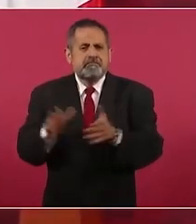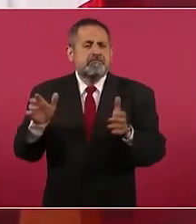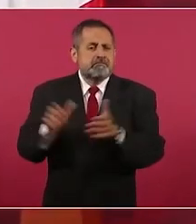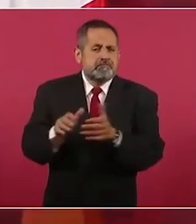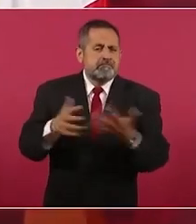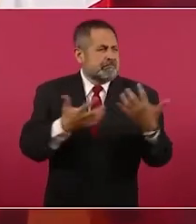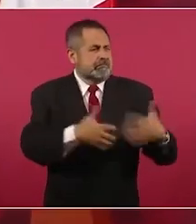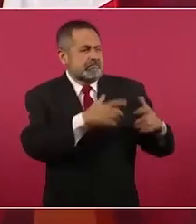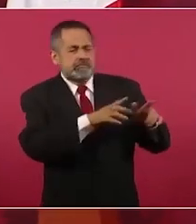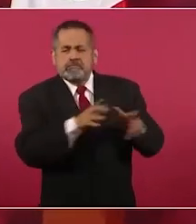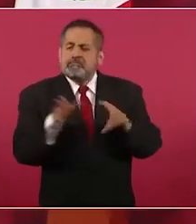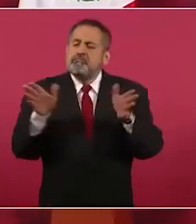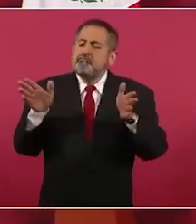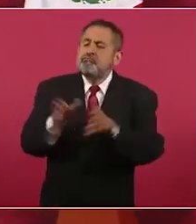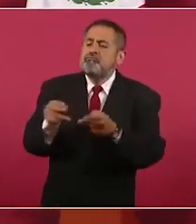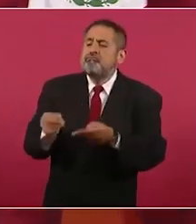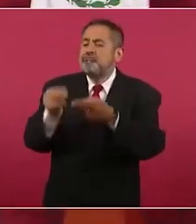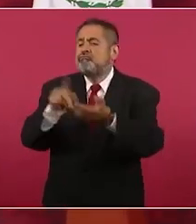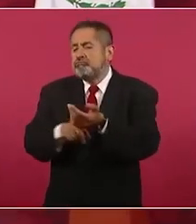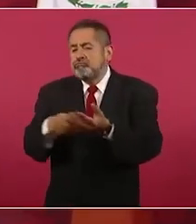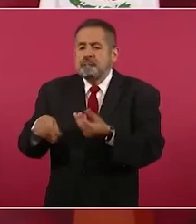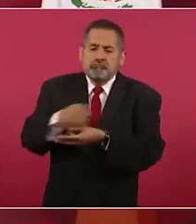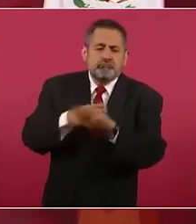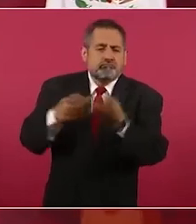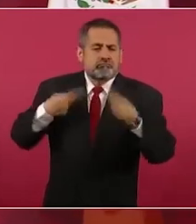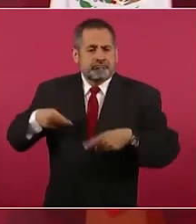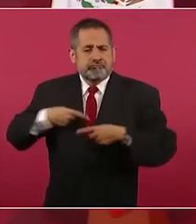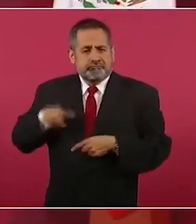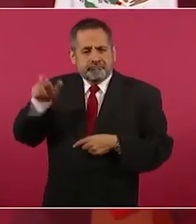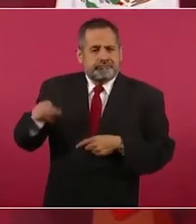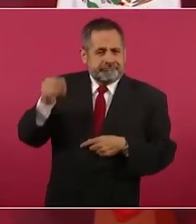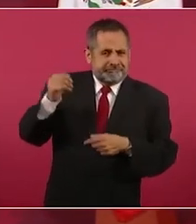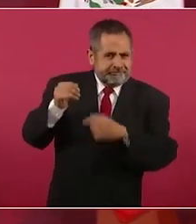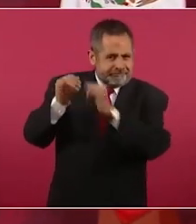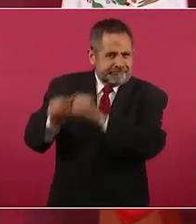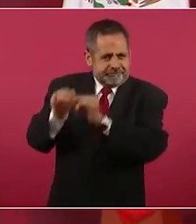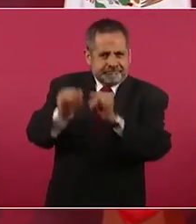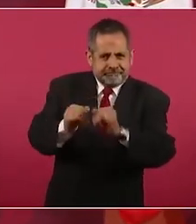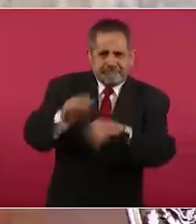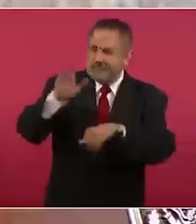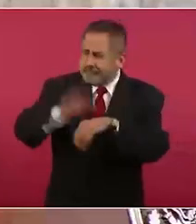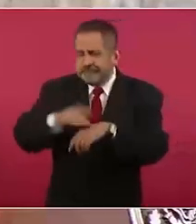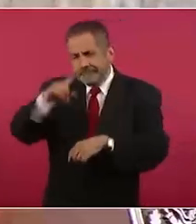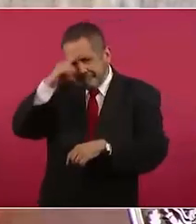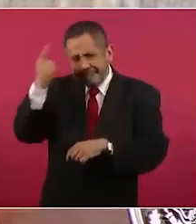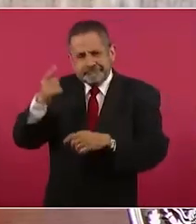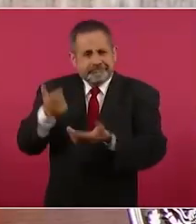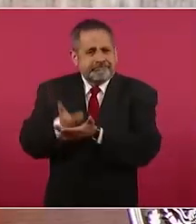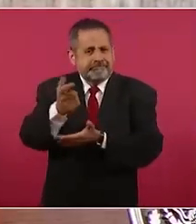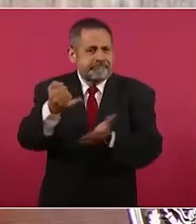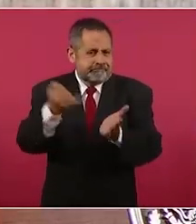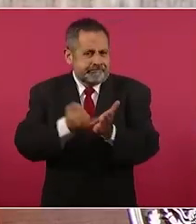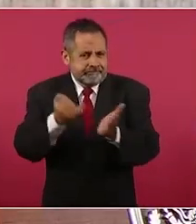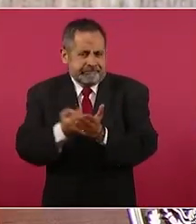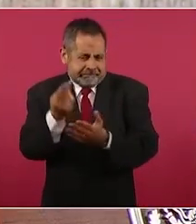medianos, a todos. Pero el problema de la evasión